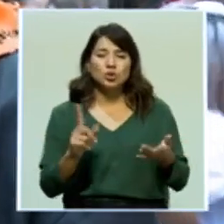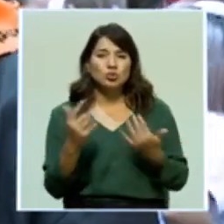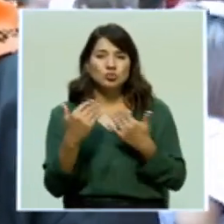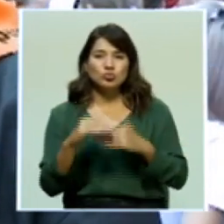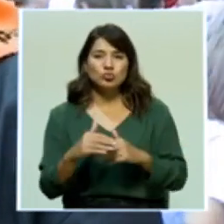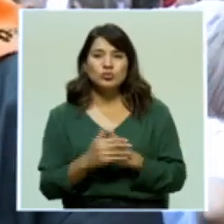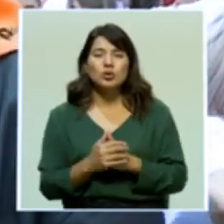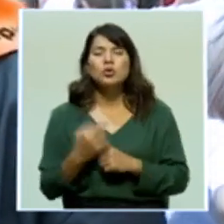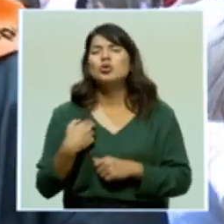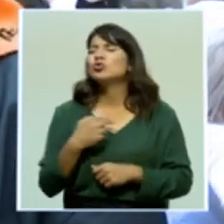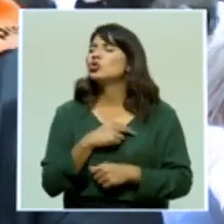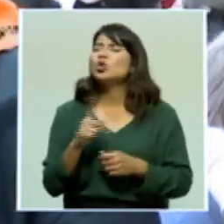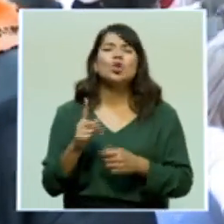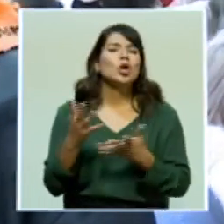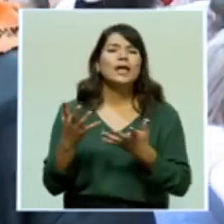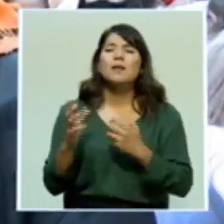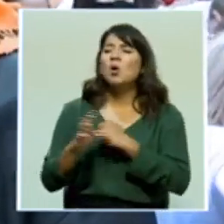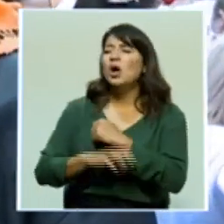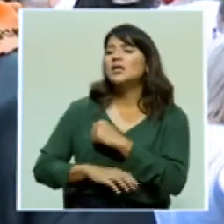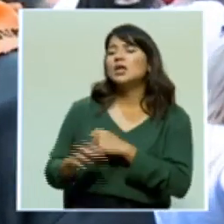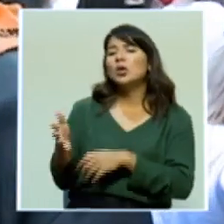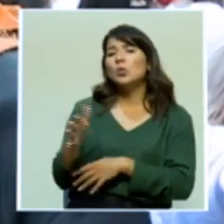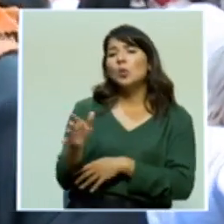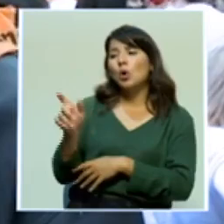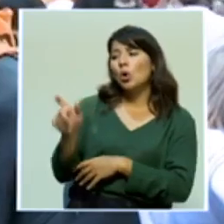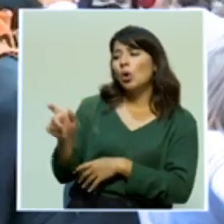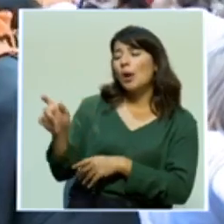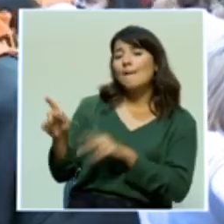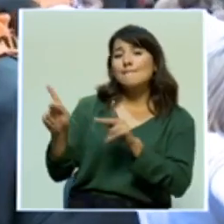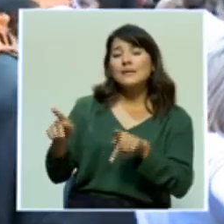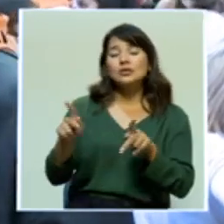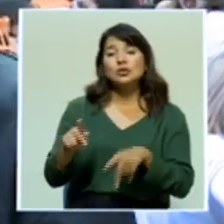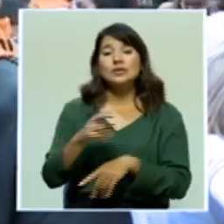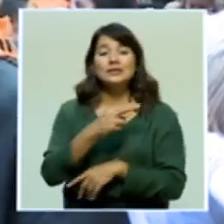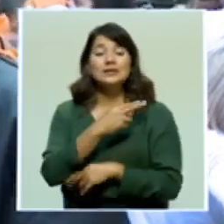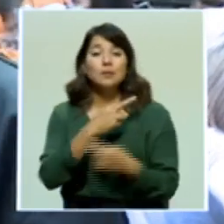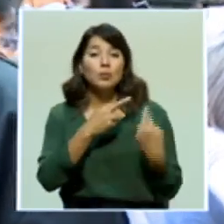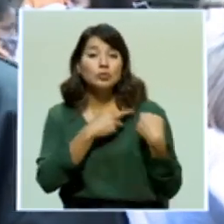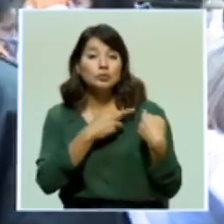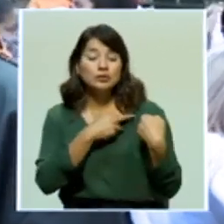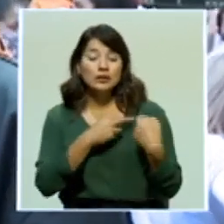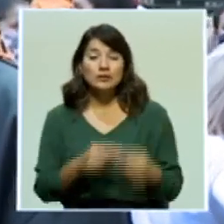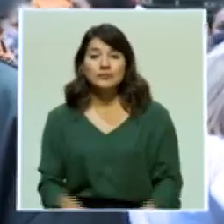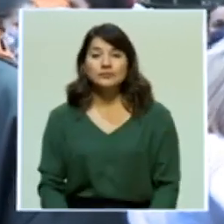paños tibios a favor de los asesinos, ¿verdad?